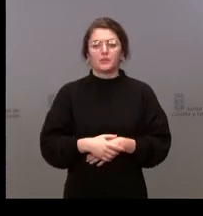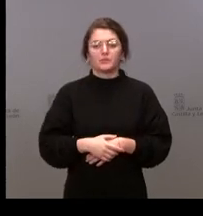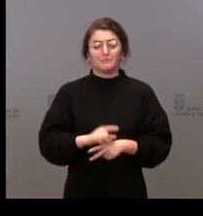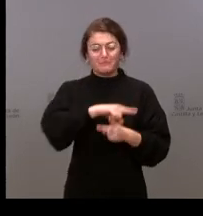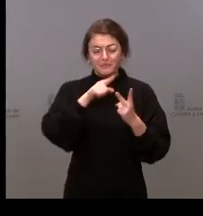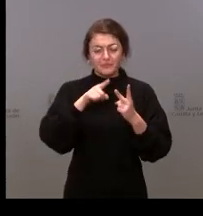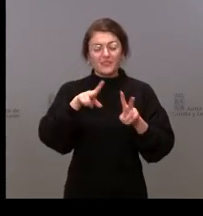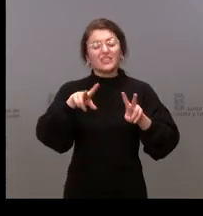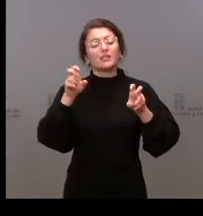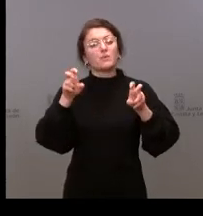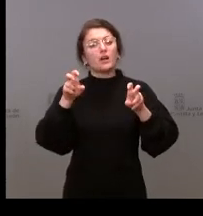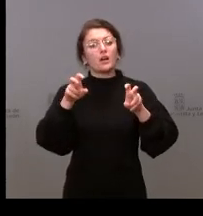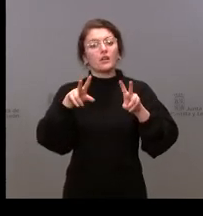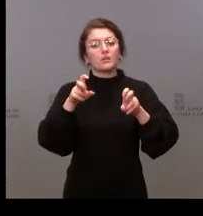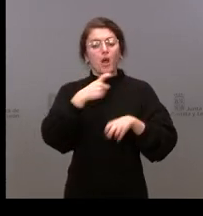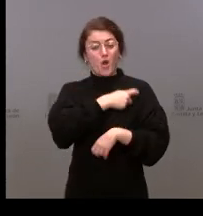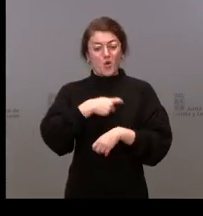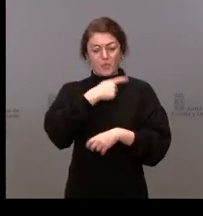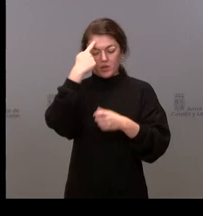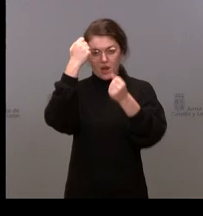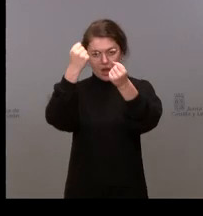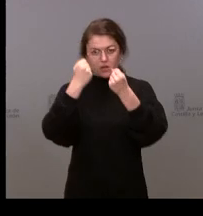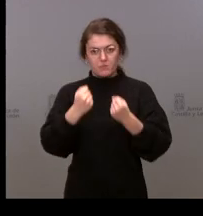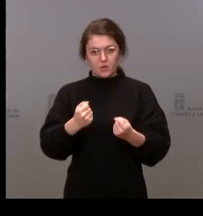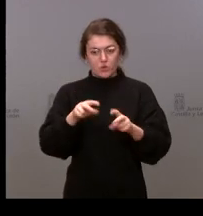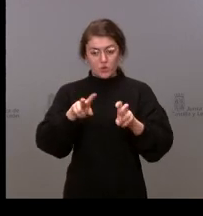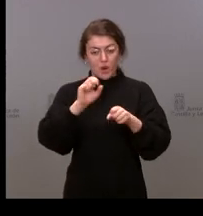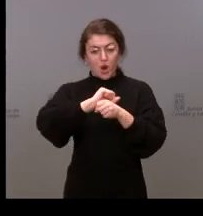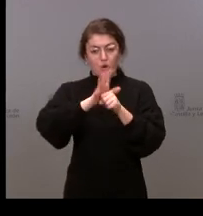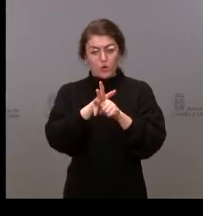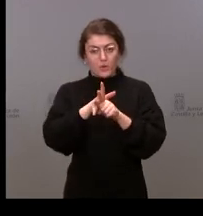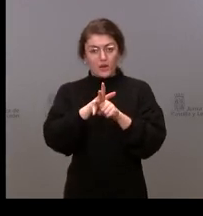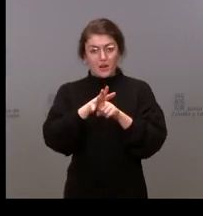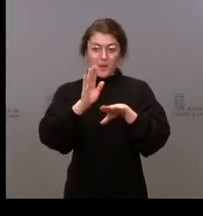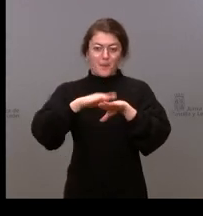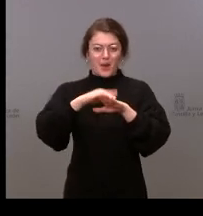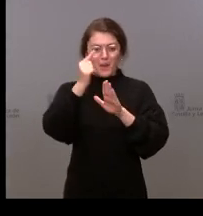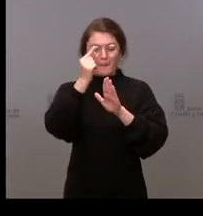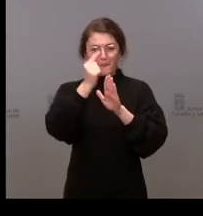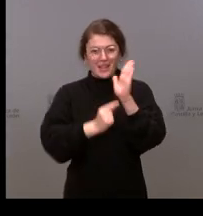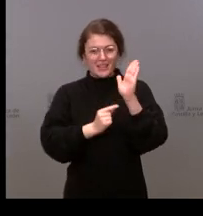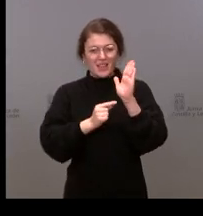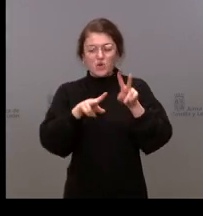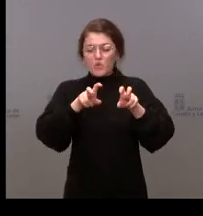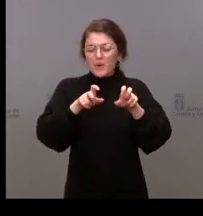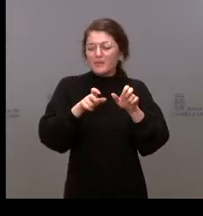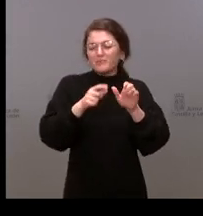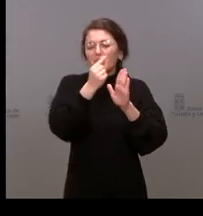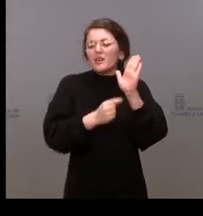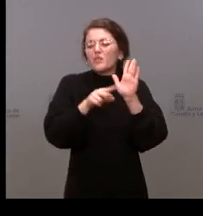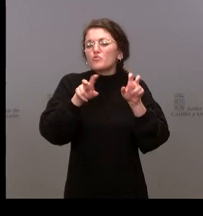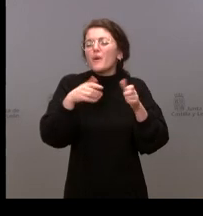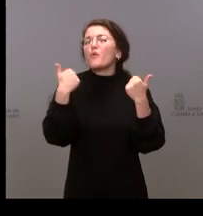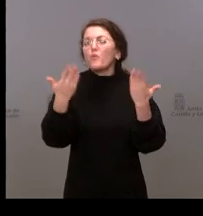reunión que va a del Comité de Expertos de Sorola COVID, para nuevas medidas, ¿en qué línea? ¿Serían medidas ya